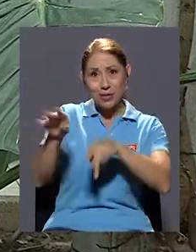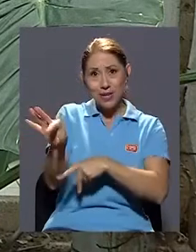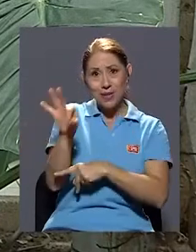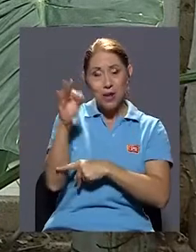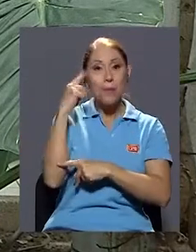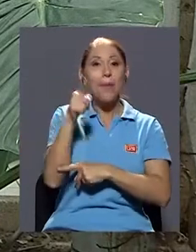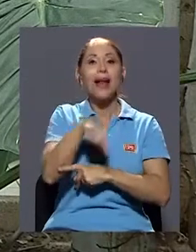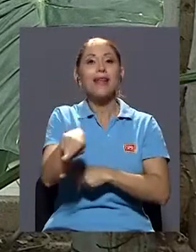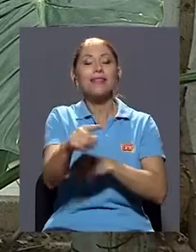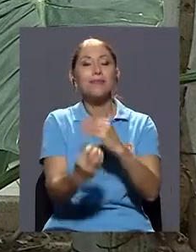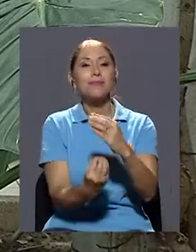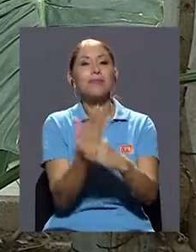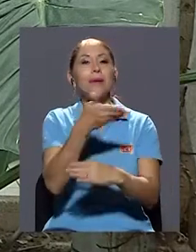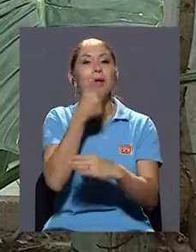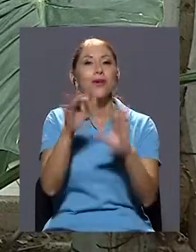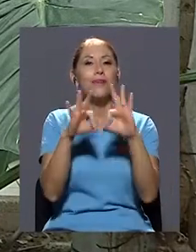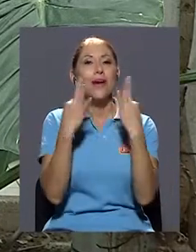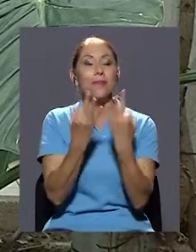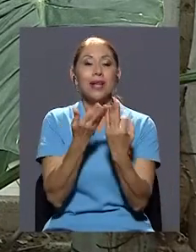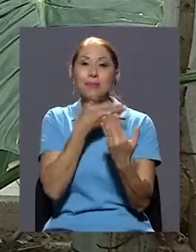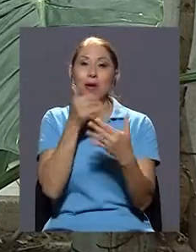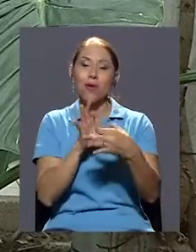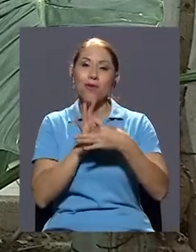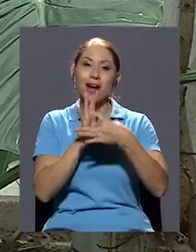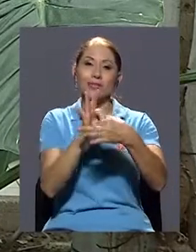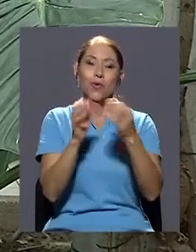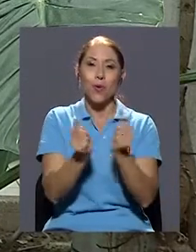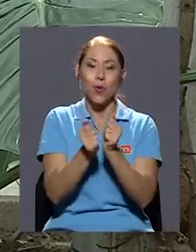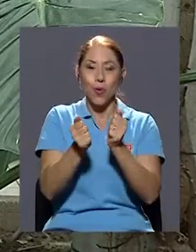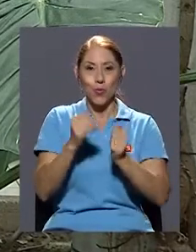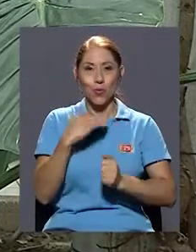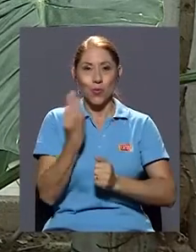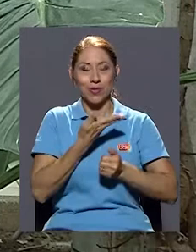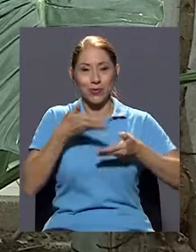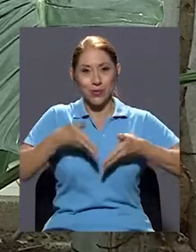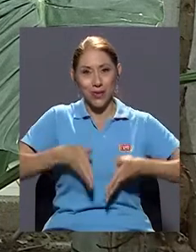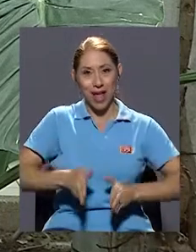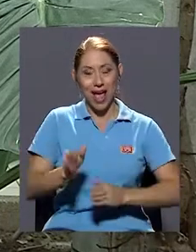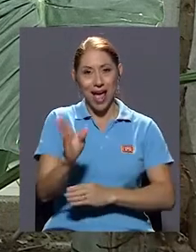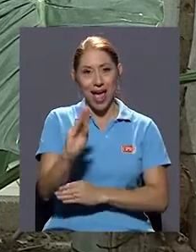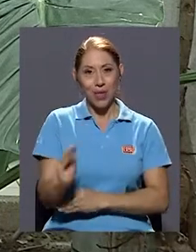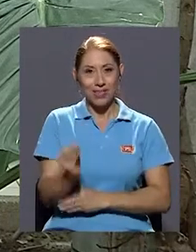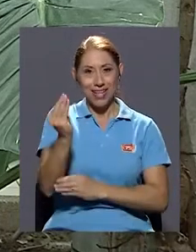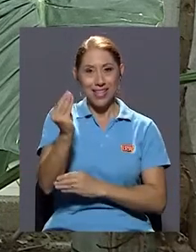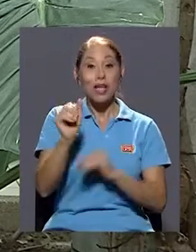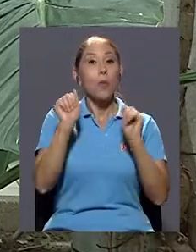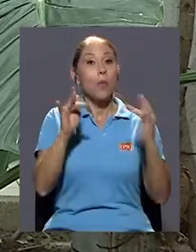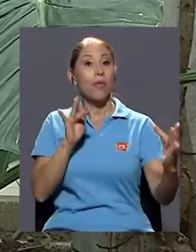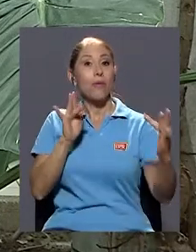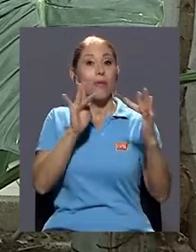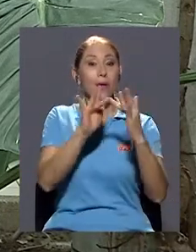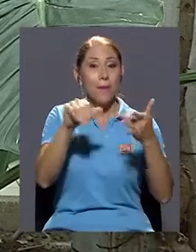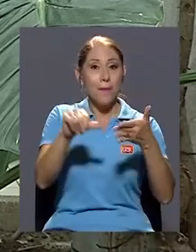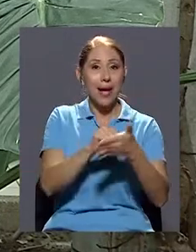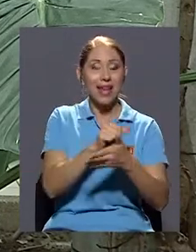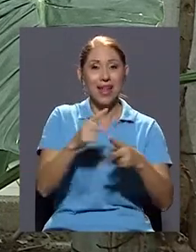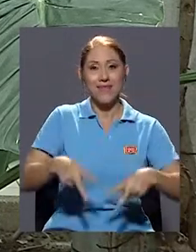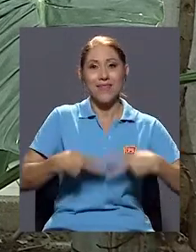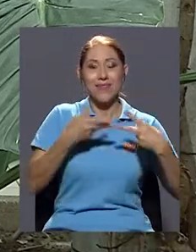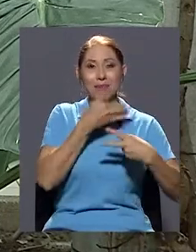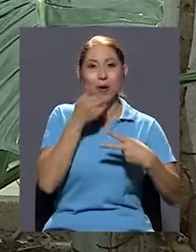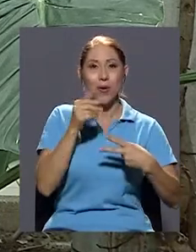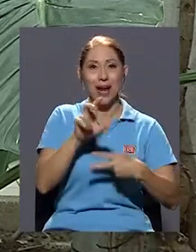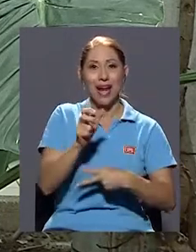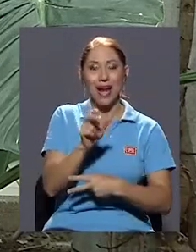para ser mejores familias y poder tener una mejor relación con nuestros adolescentes. Puede seguirnos en nuestra página Vivir Mejor,